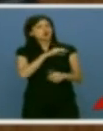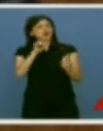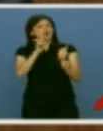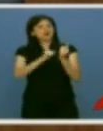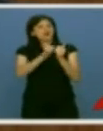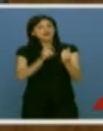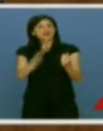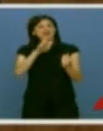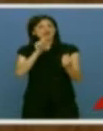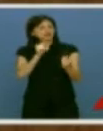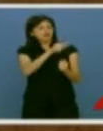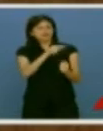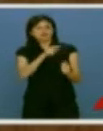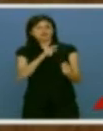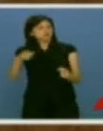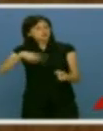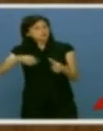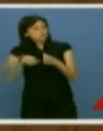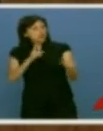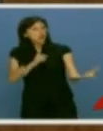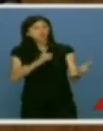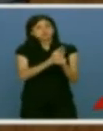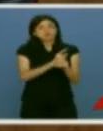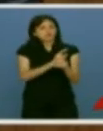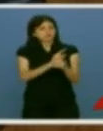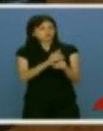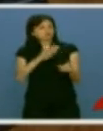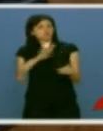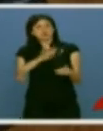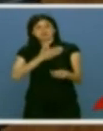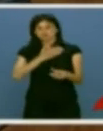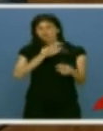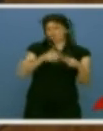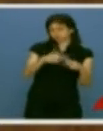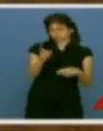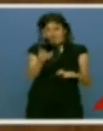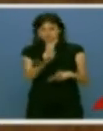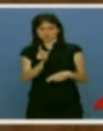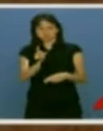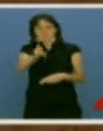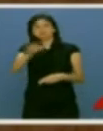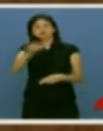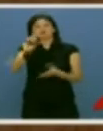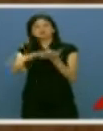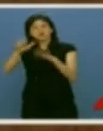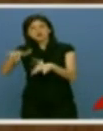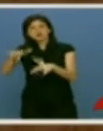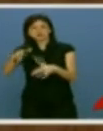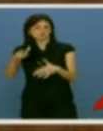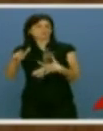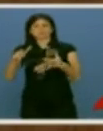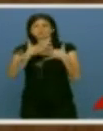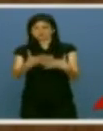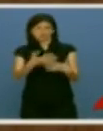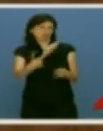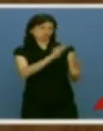todos, la oposición tampoco será patrimonio de ningún partido, sino de todos los ciudadanos de Castilla y León. La ponemos a su disposición